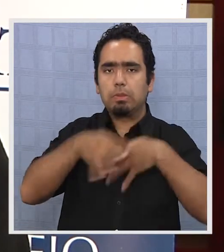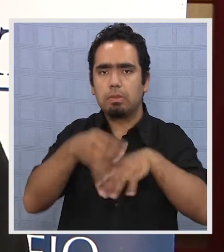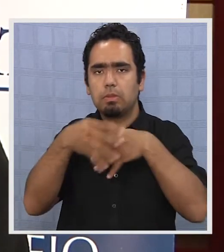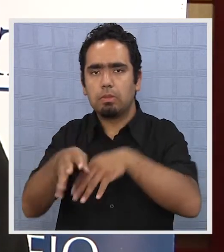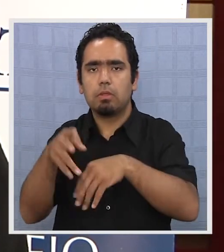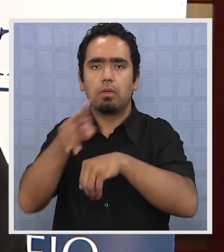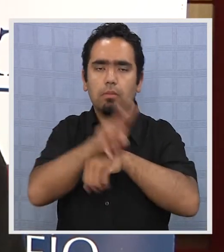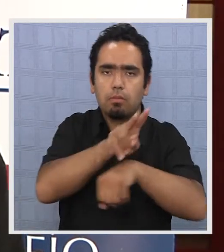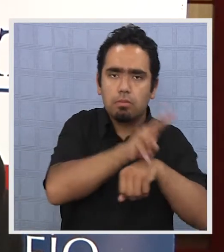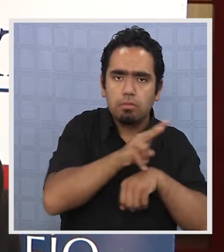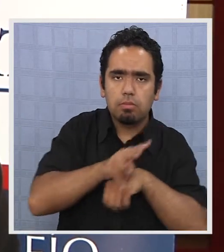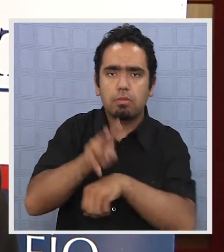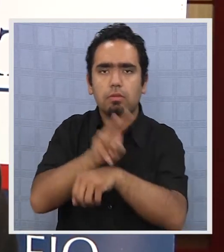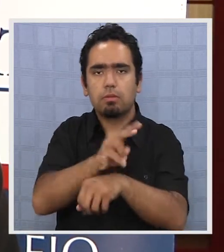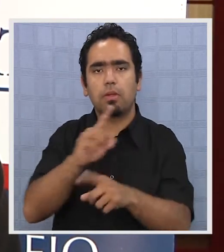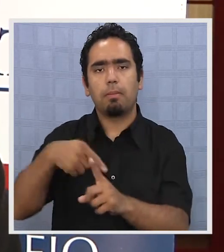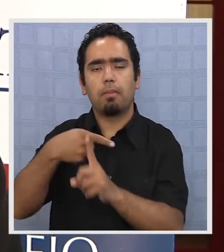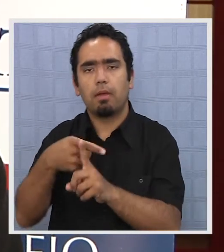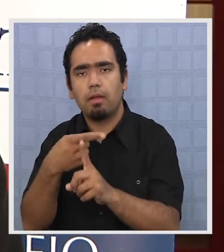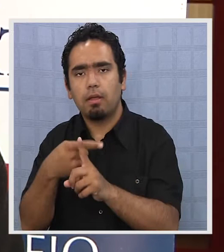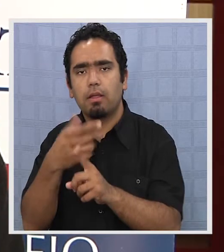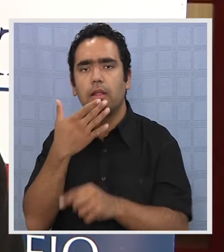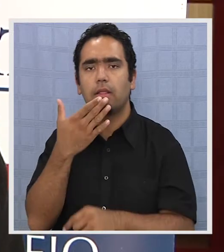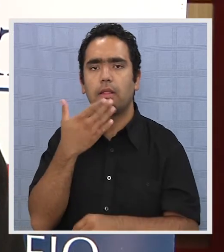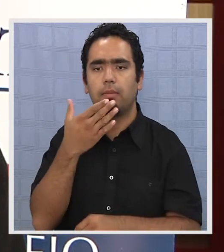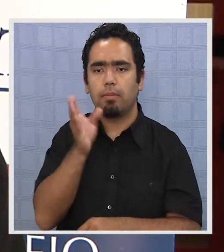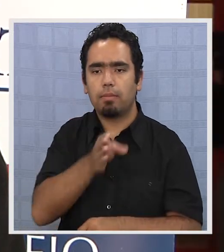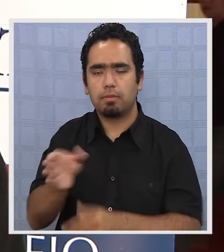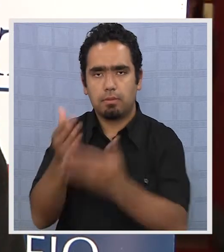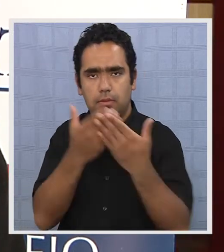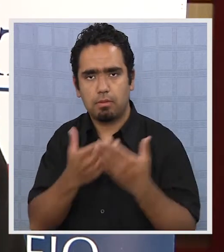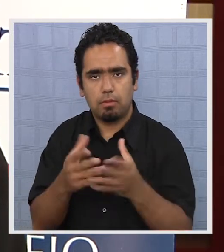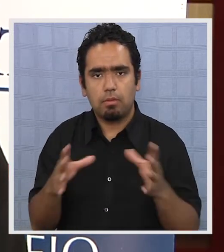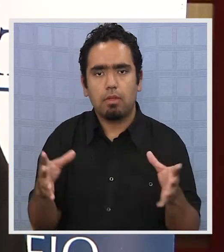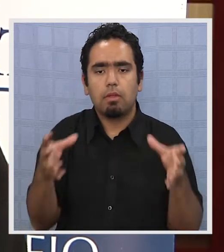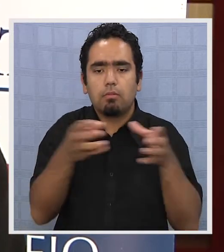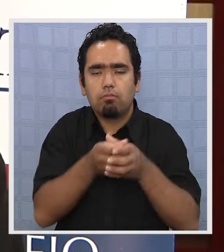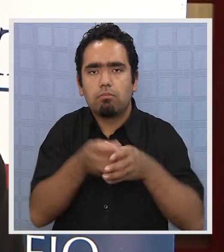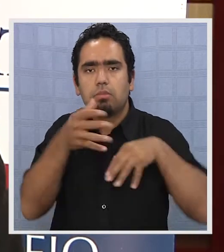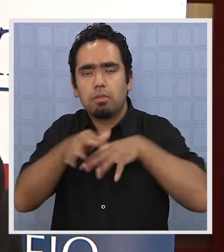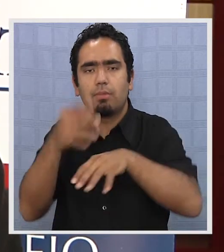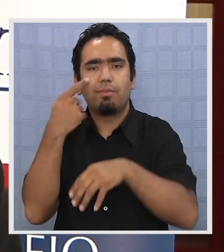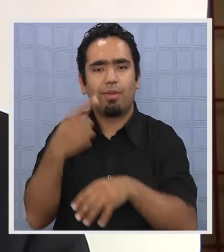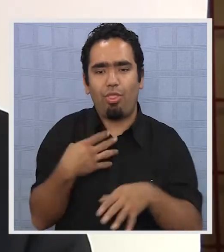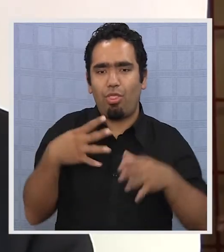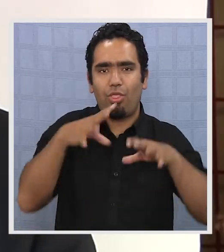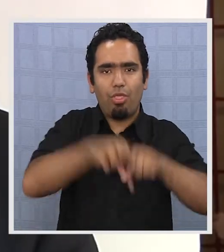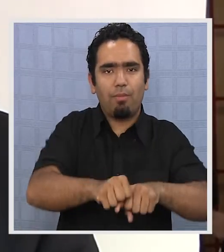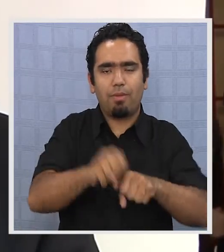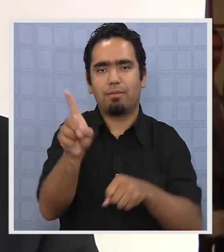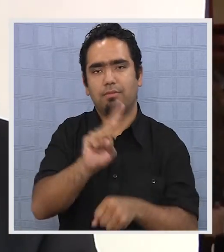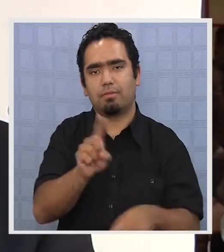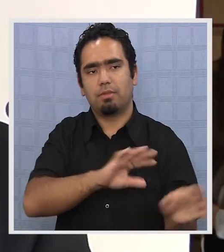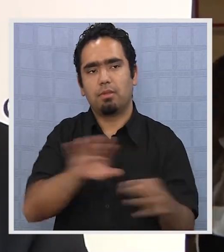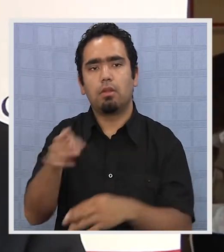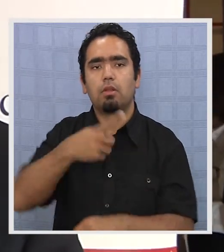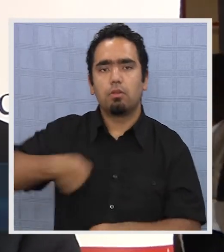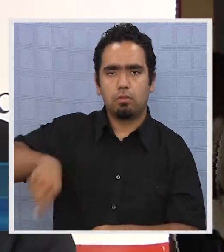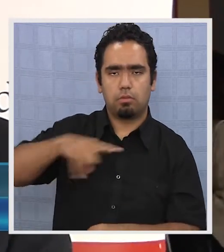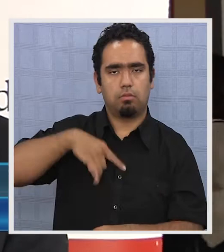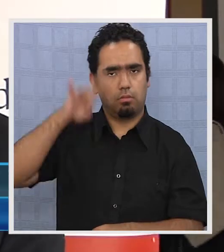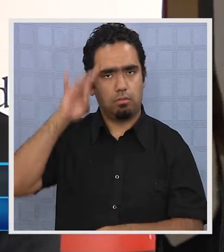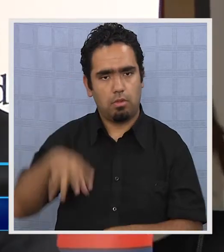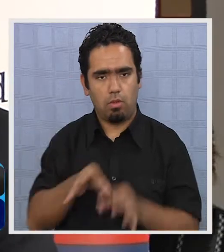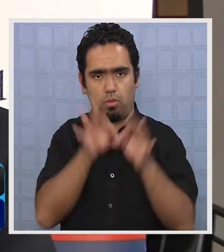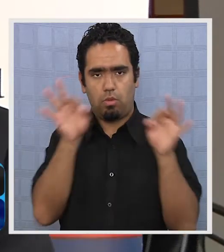movilizarnos en conjuntos, académicos y estudiantes, pero de otra forma, no con las tomas. Nosotros estamos convencidos